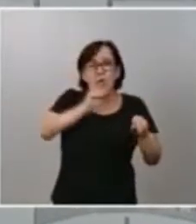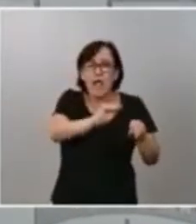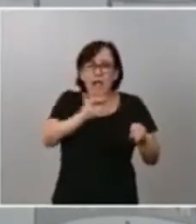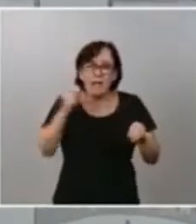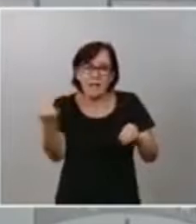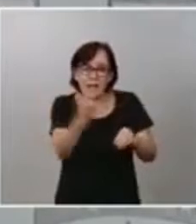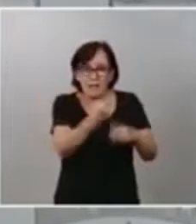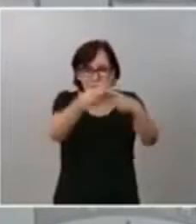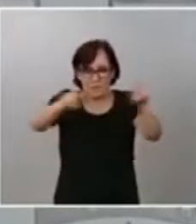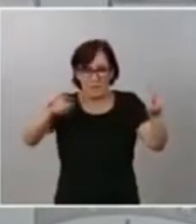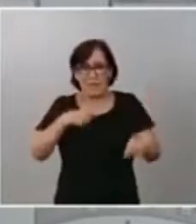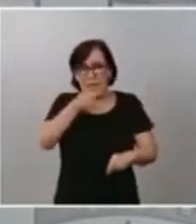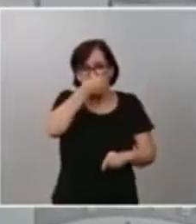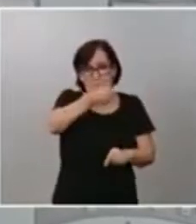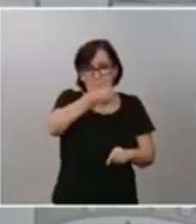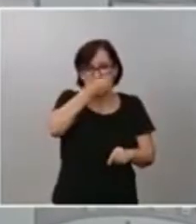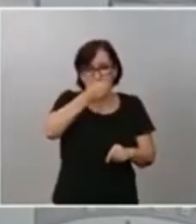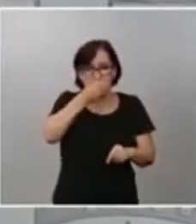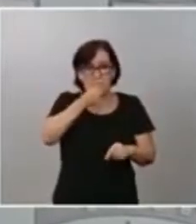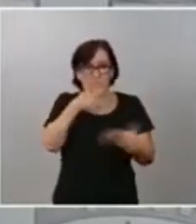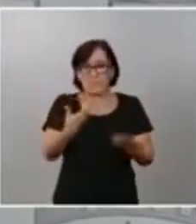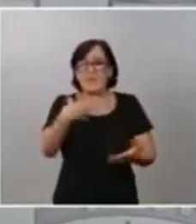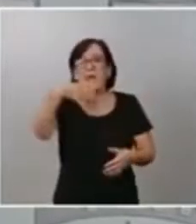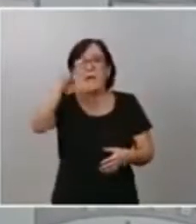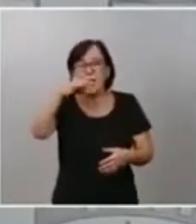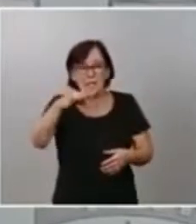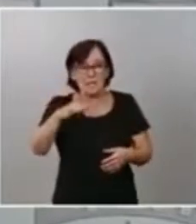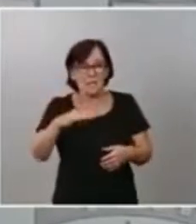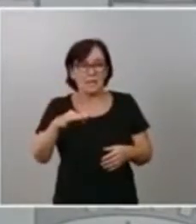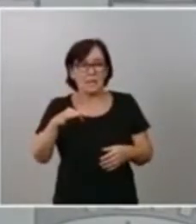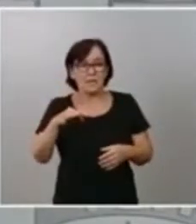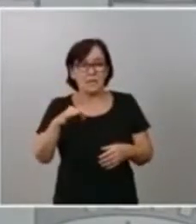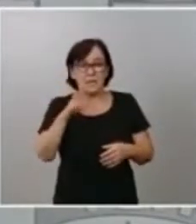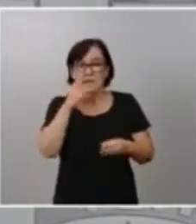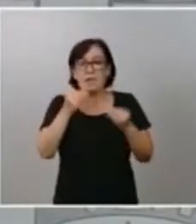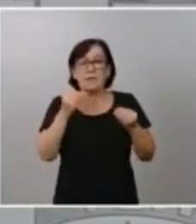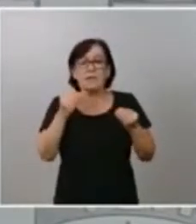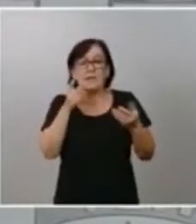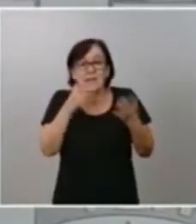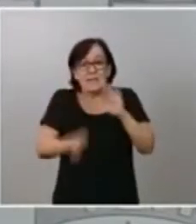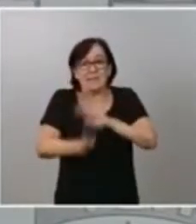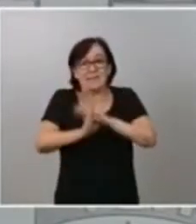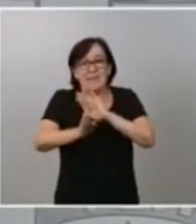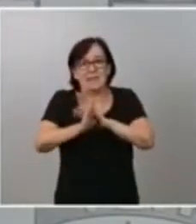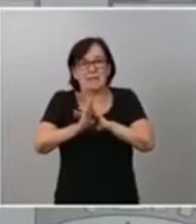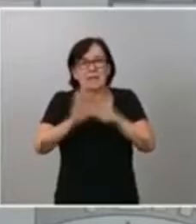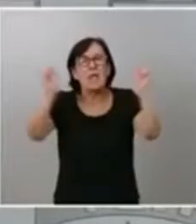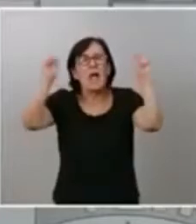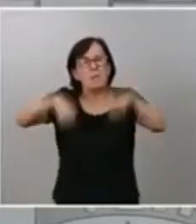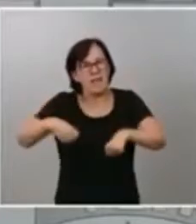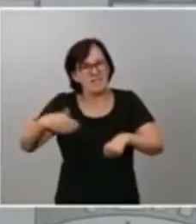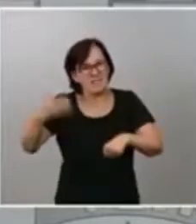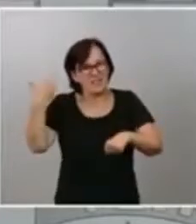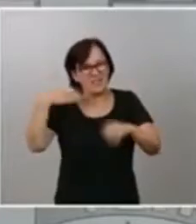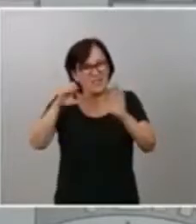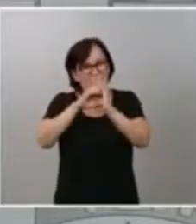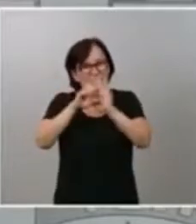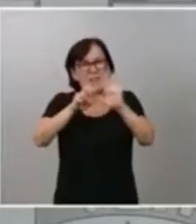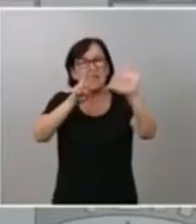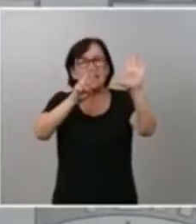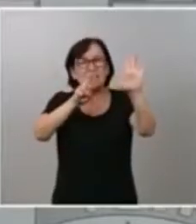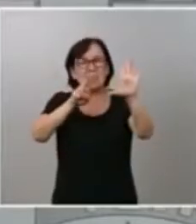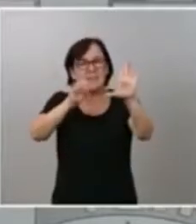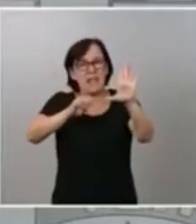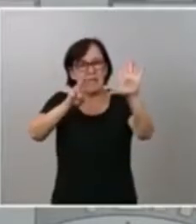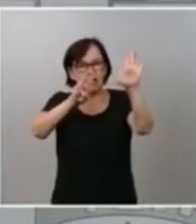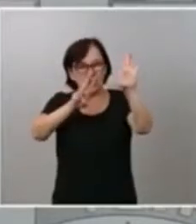además, es el único partido que queda vivo de aquel pacto constitucional del 78. Nosotros sí somos los